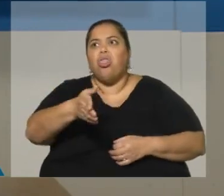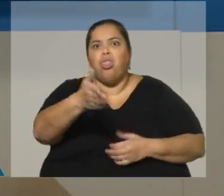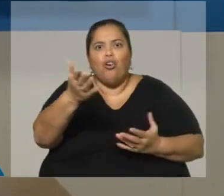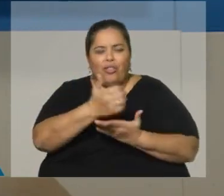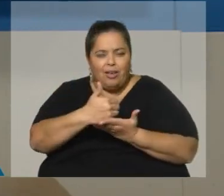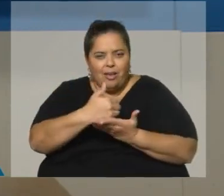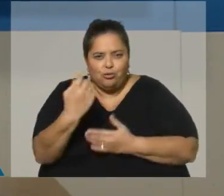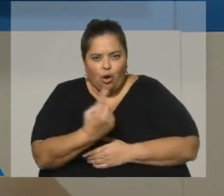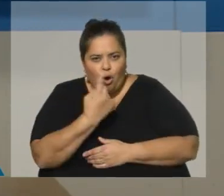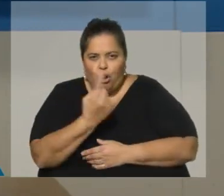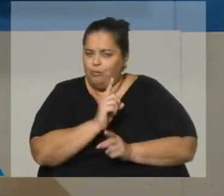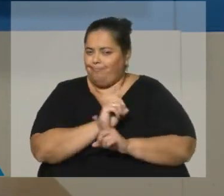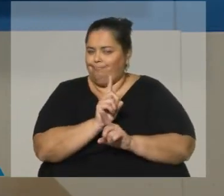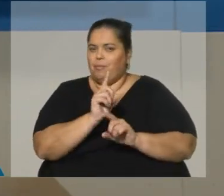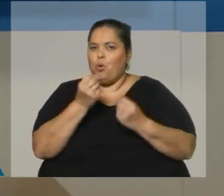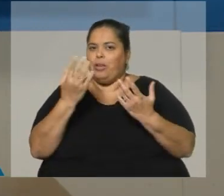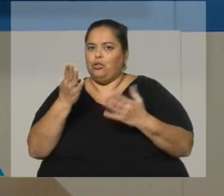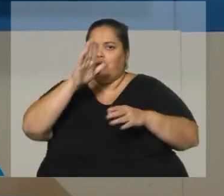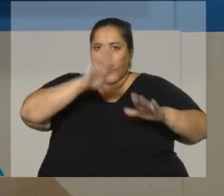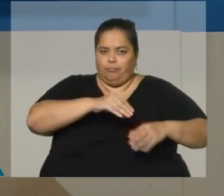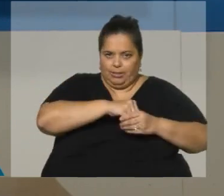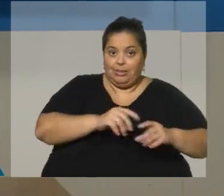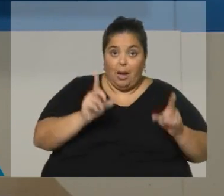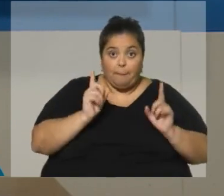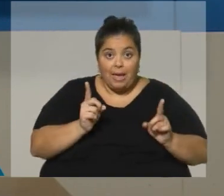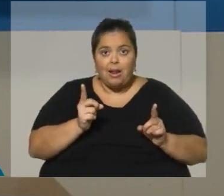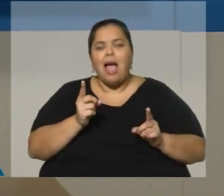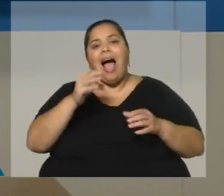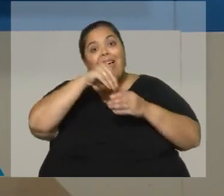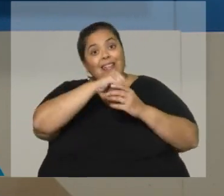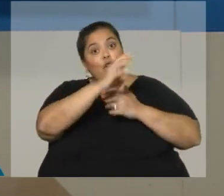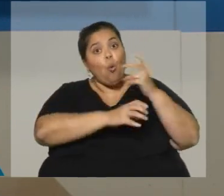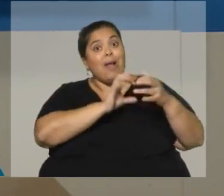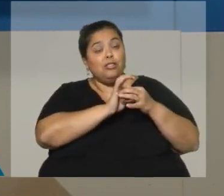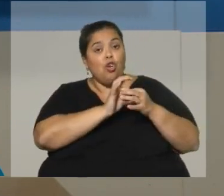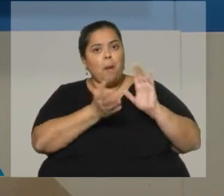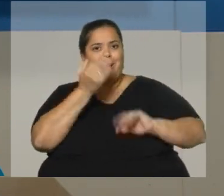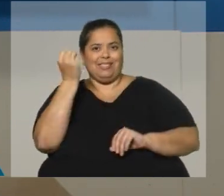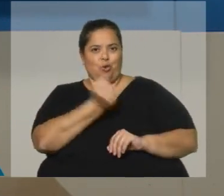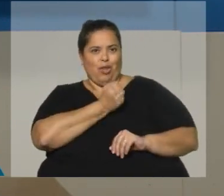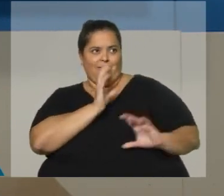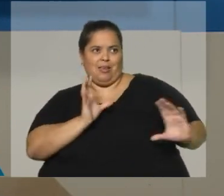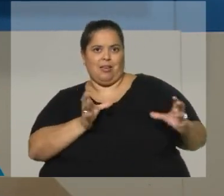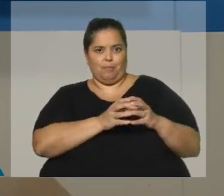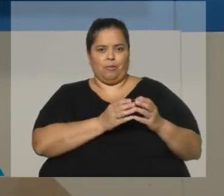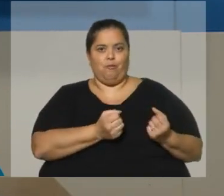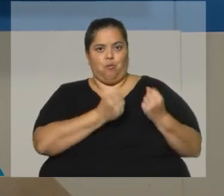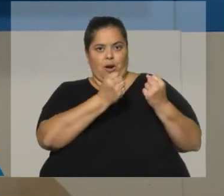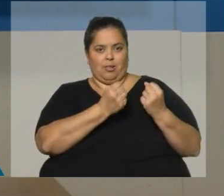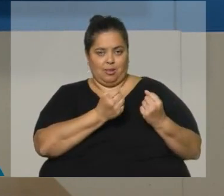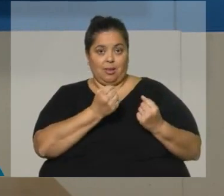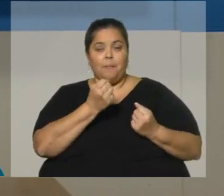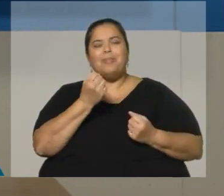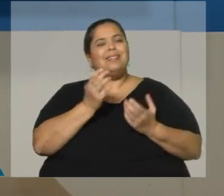protagonismo. Adentro de la coalición tiene mucho más peso en la ciencia política. Se dice que el sector